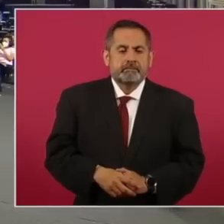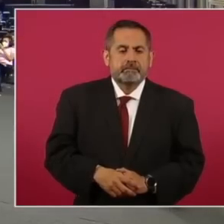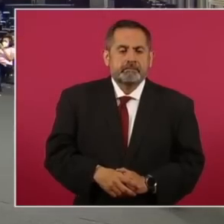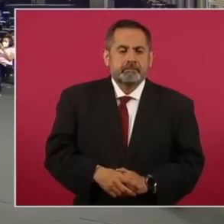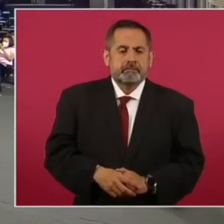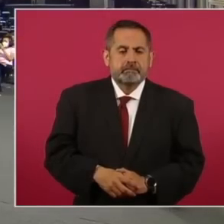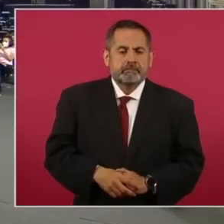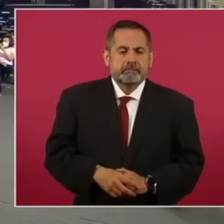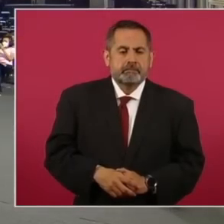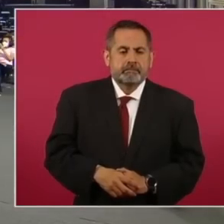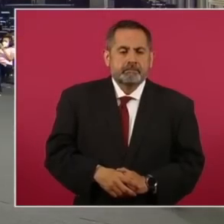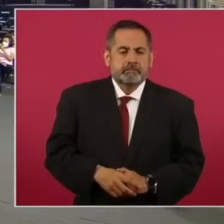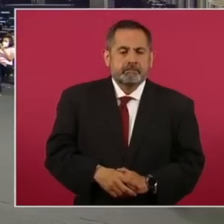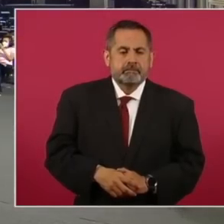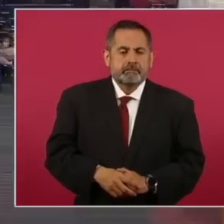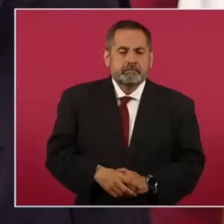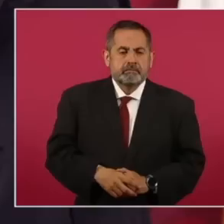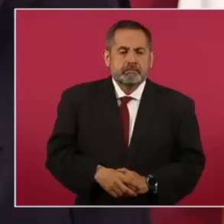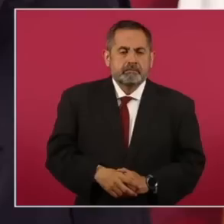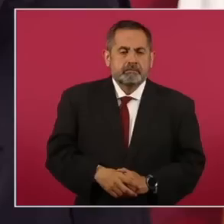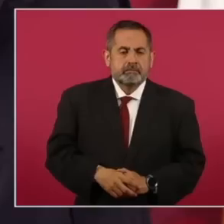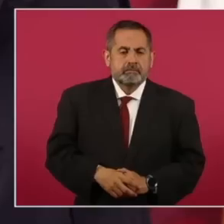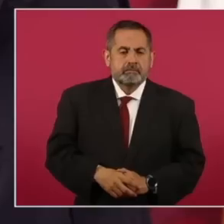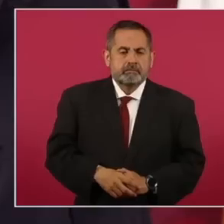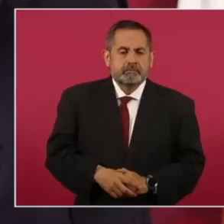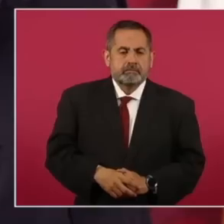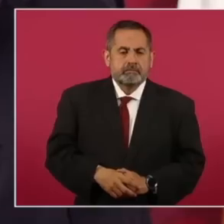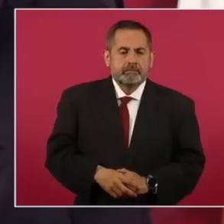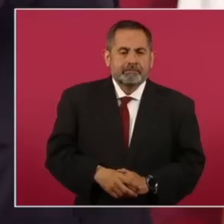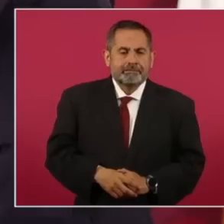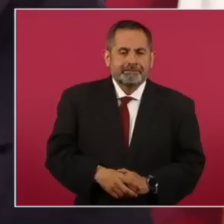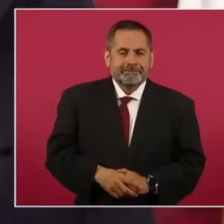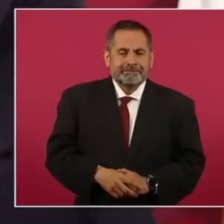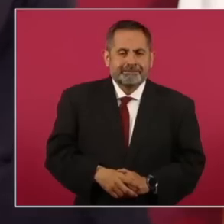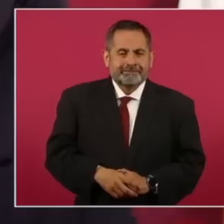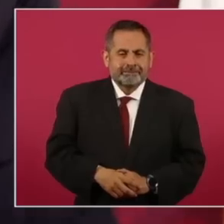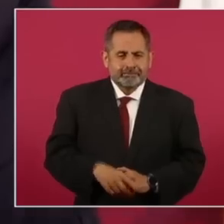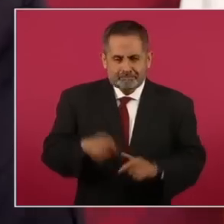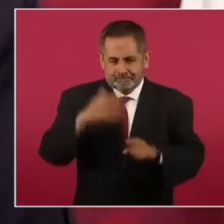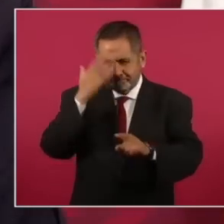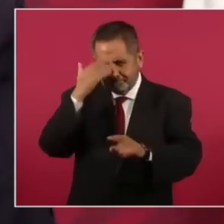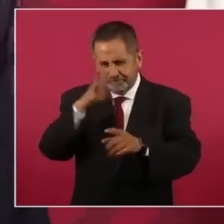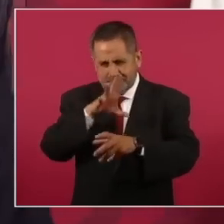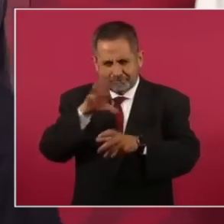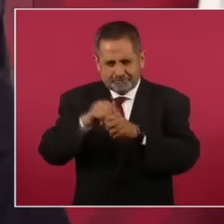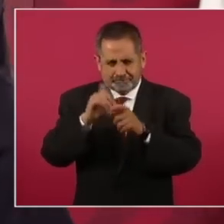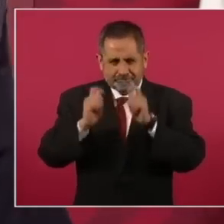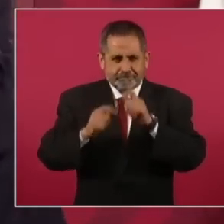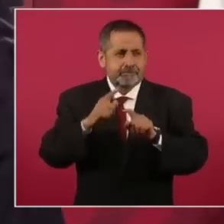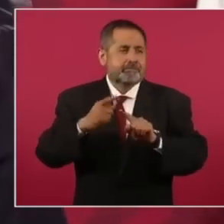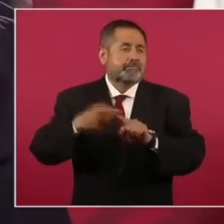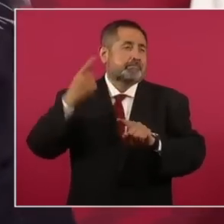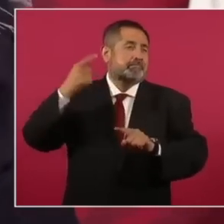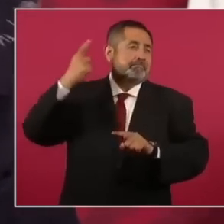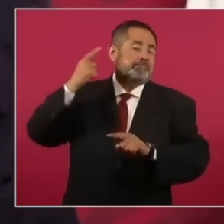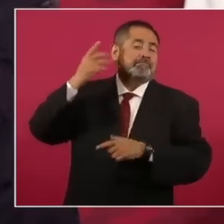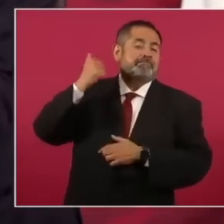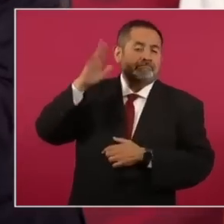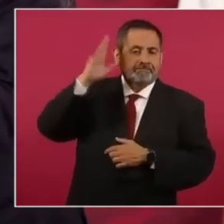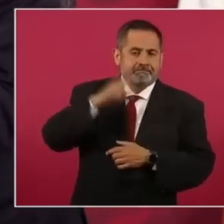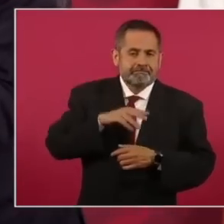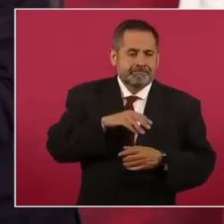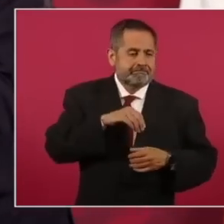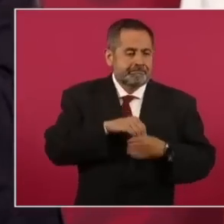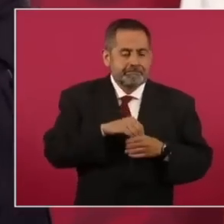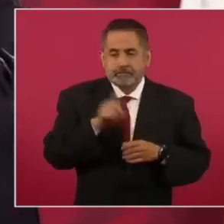secreta. ¿Tú cómo conoces algo de eso? Porque esa fue una pregunta. Es